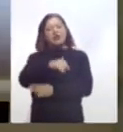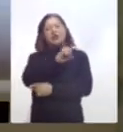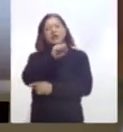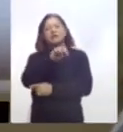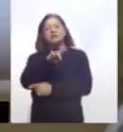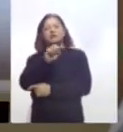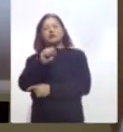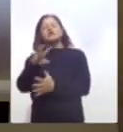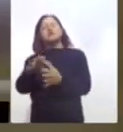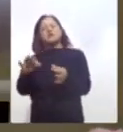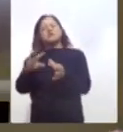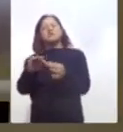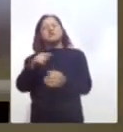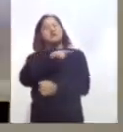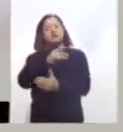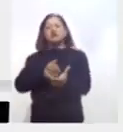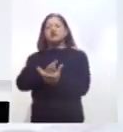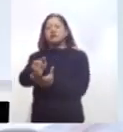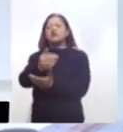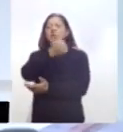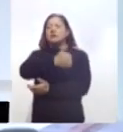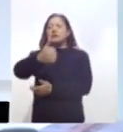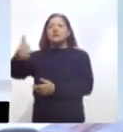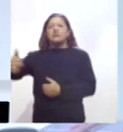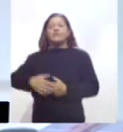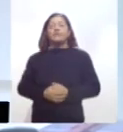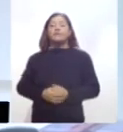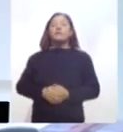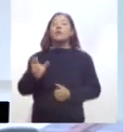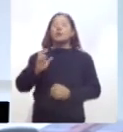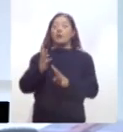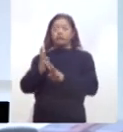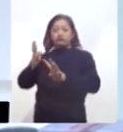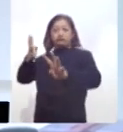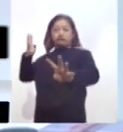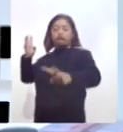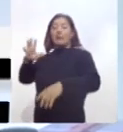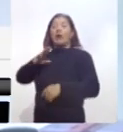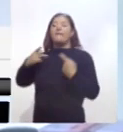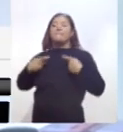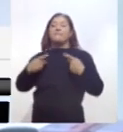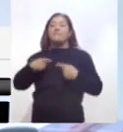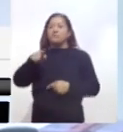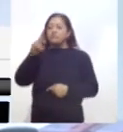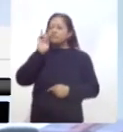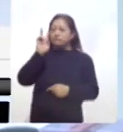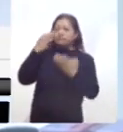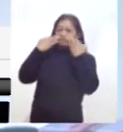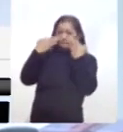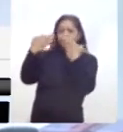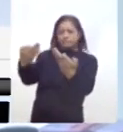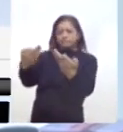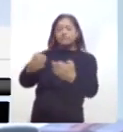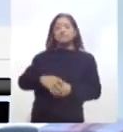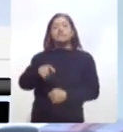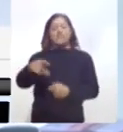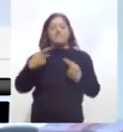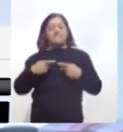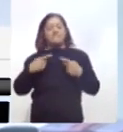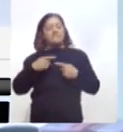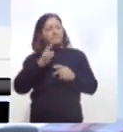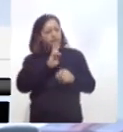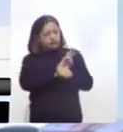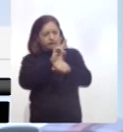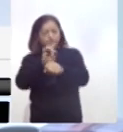aplican desde el ingreso a cada penal. Desde que van ingresando, pues está el personal técnico, como ustedes lo pueden apreciar, el personal operativo, con